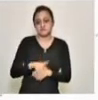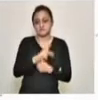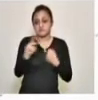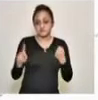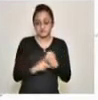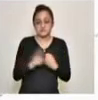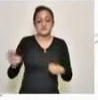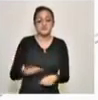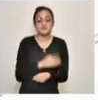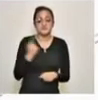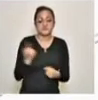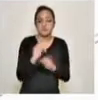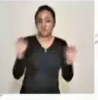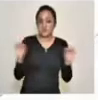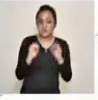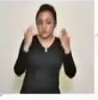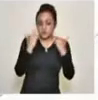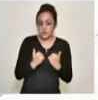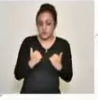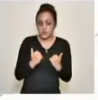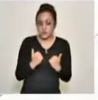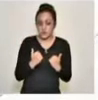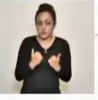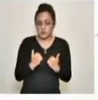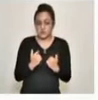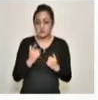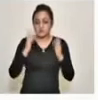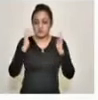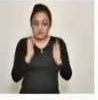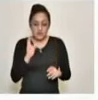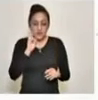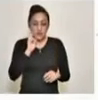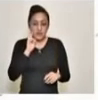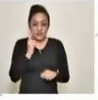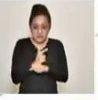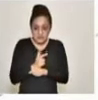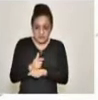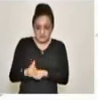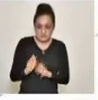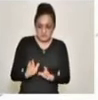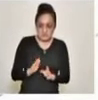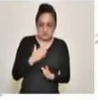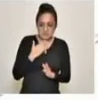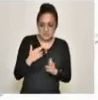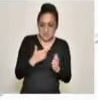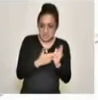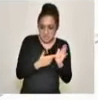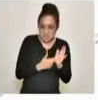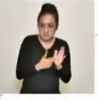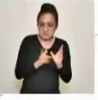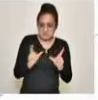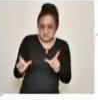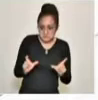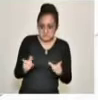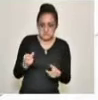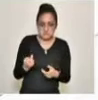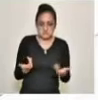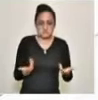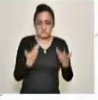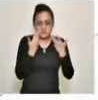porque no está regulada una materia, esta materia de manera